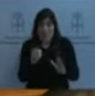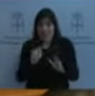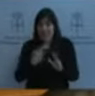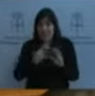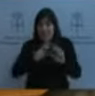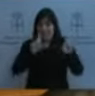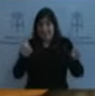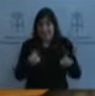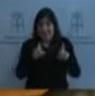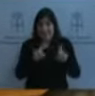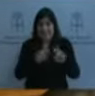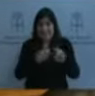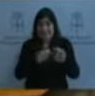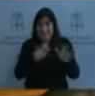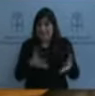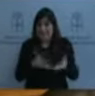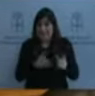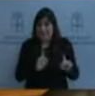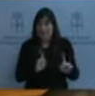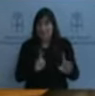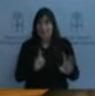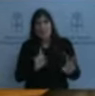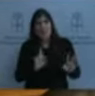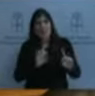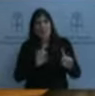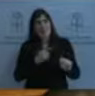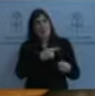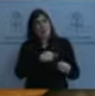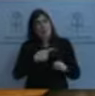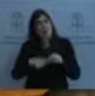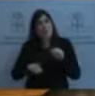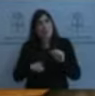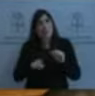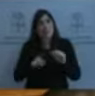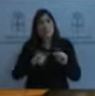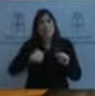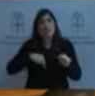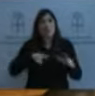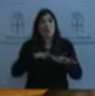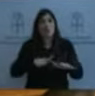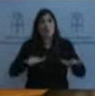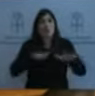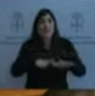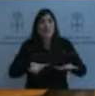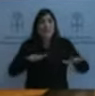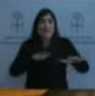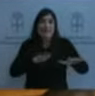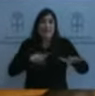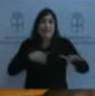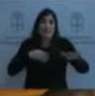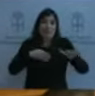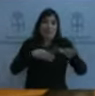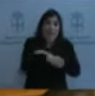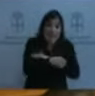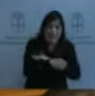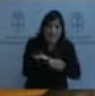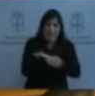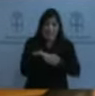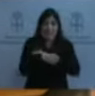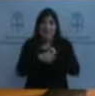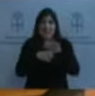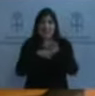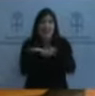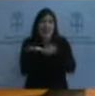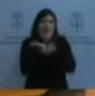bueno, pues analógicos en un mundo digital. No sé por qué me parecía que usted también lo era, pero lo retiro. En todo